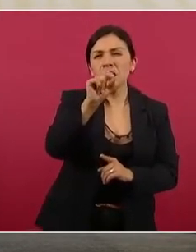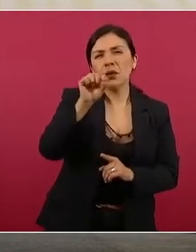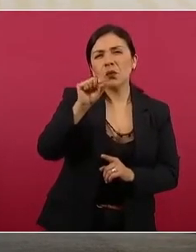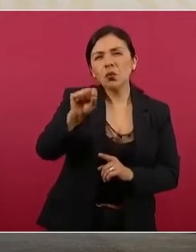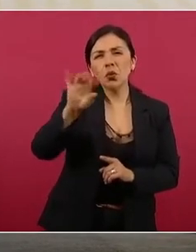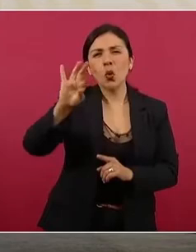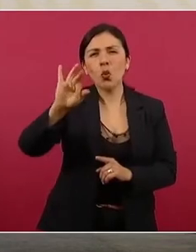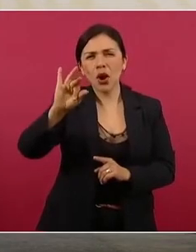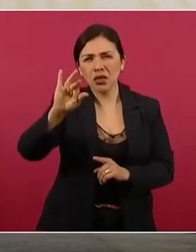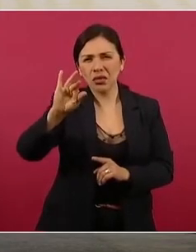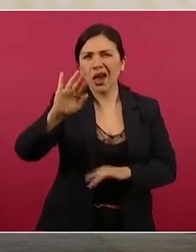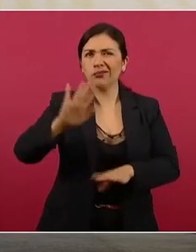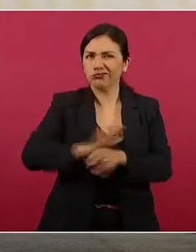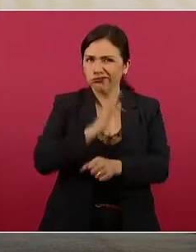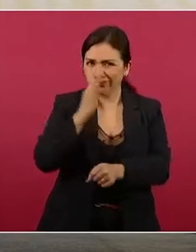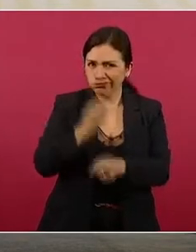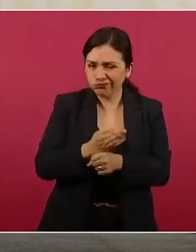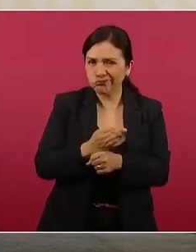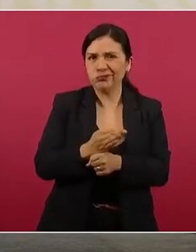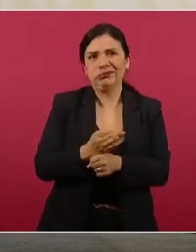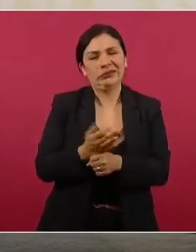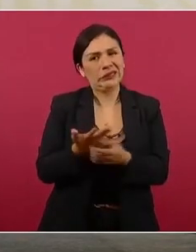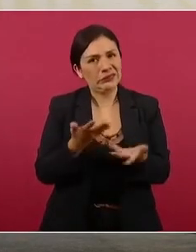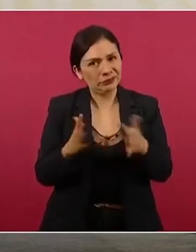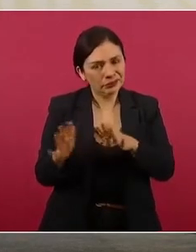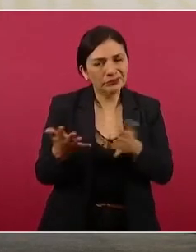resistió.